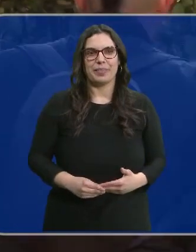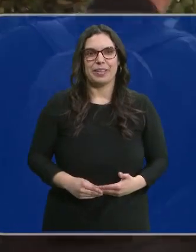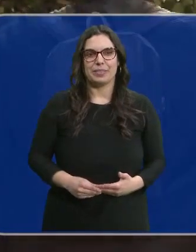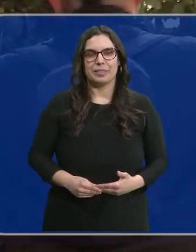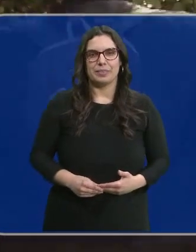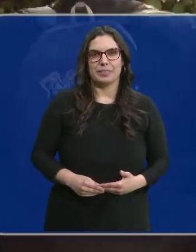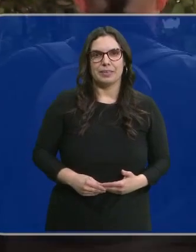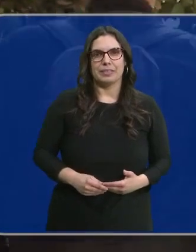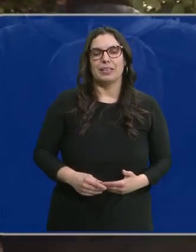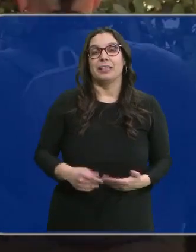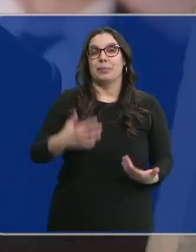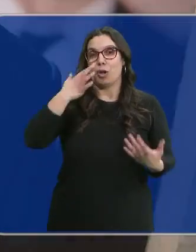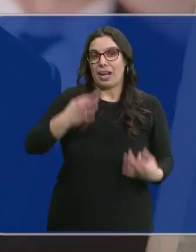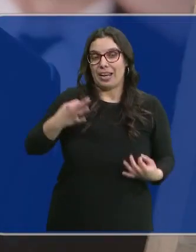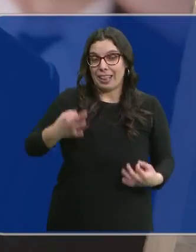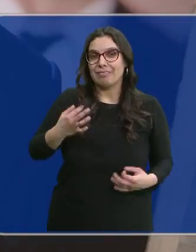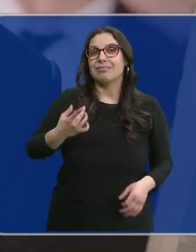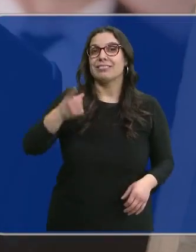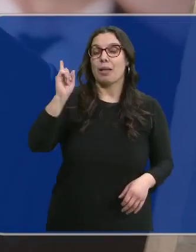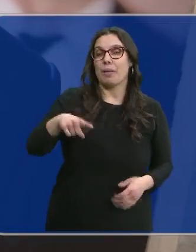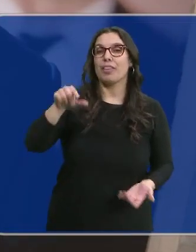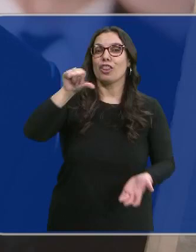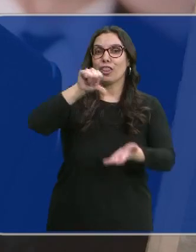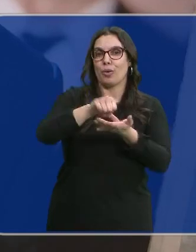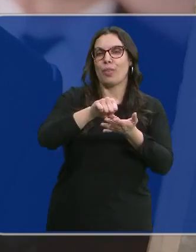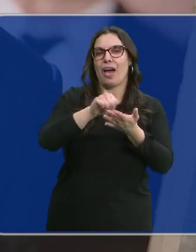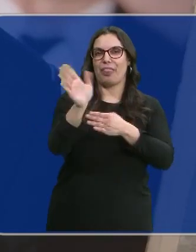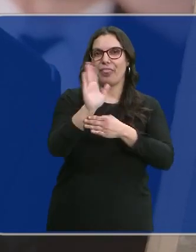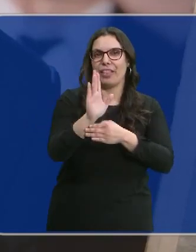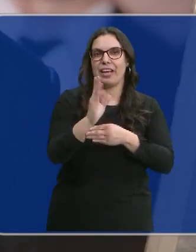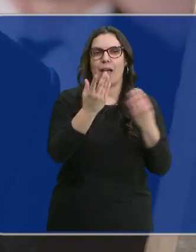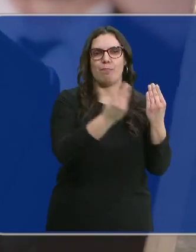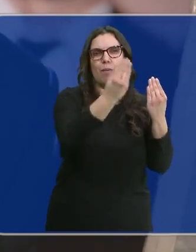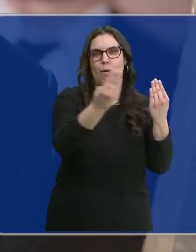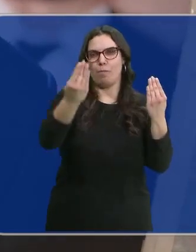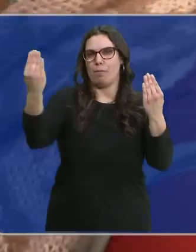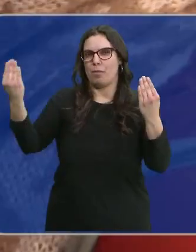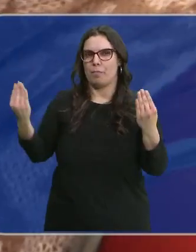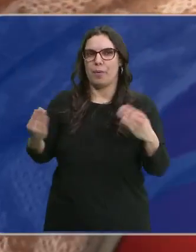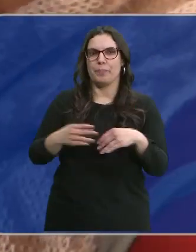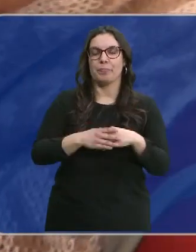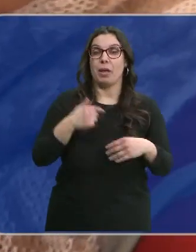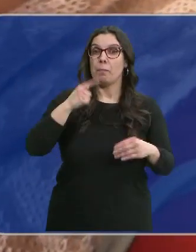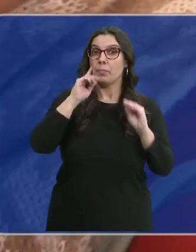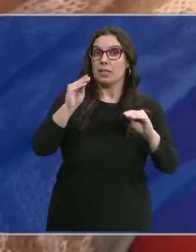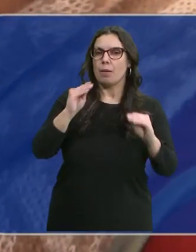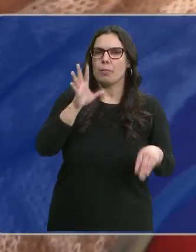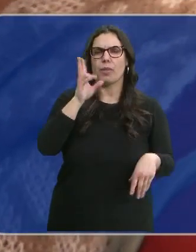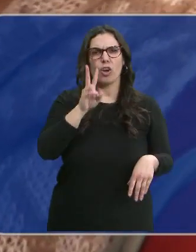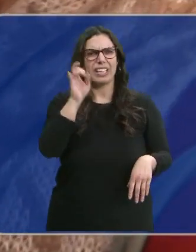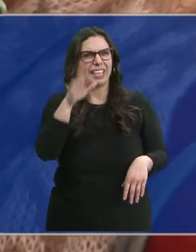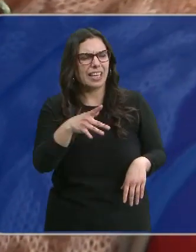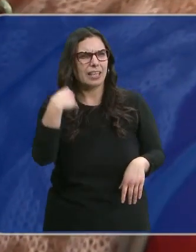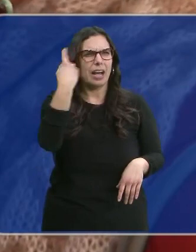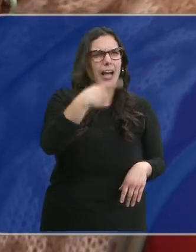más sí que parece, pero eso no es todo. La ciudad se viste de cine en todos los sentidos. Y me ha llamado la atención y digo, voy a